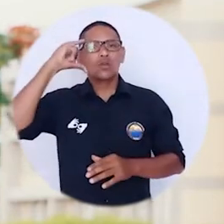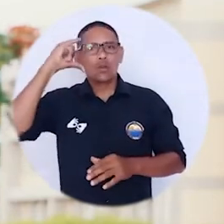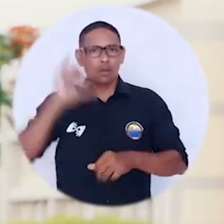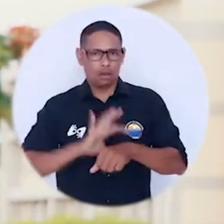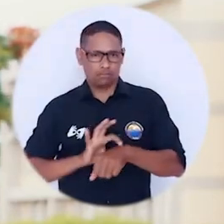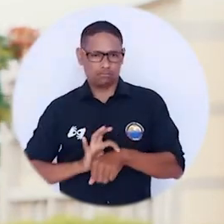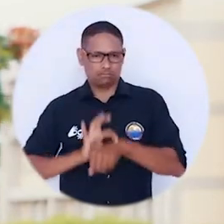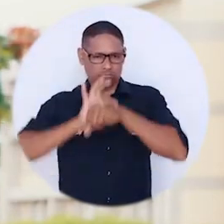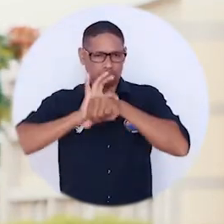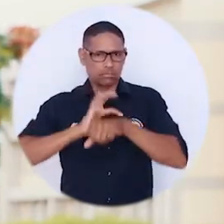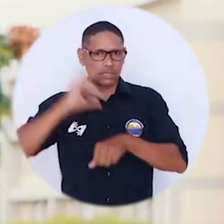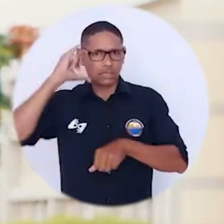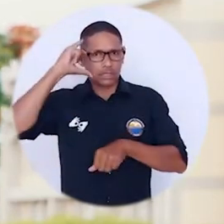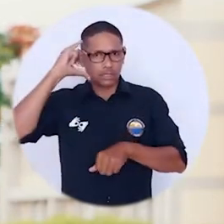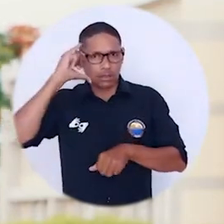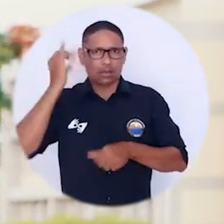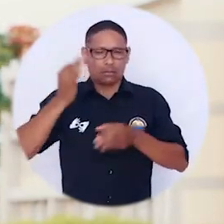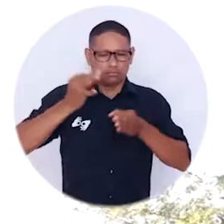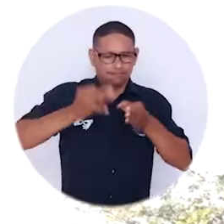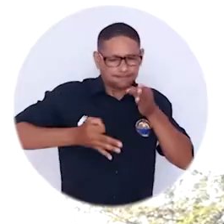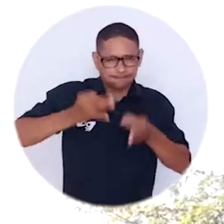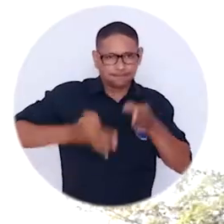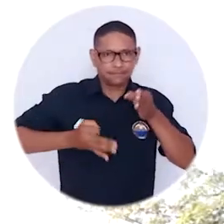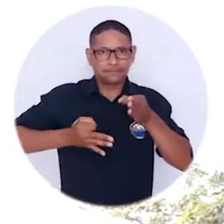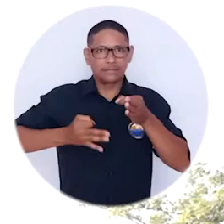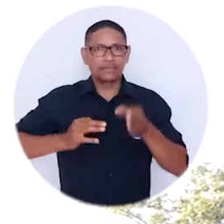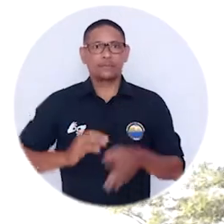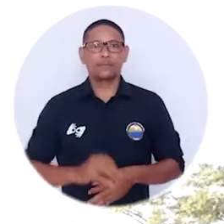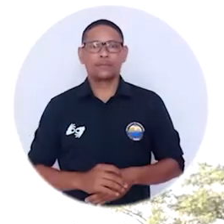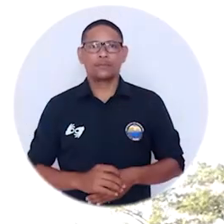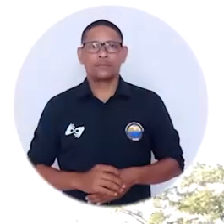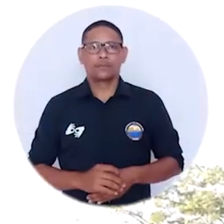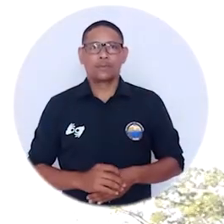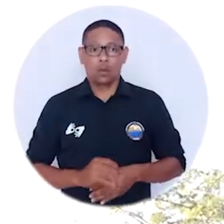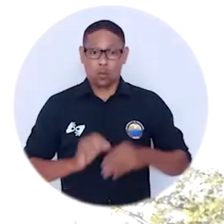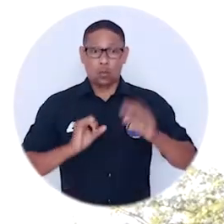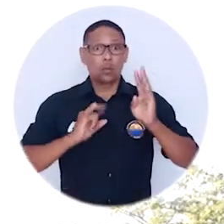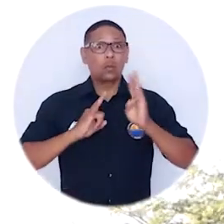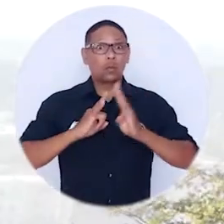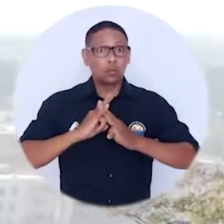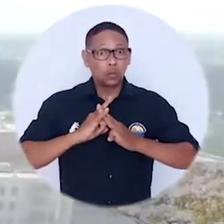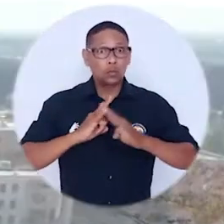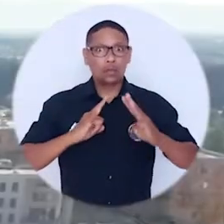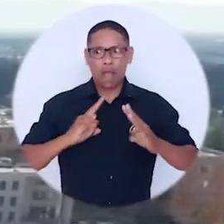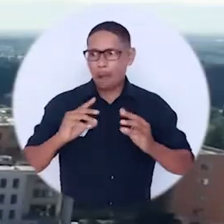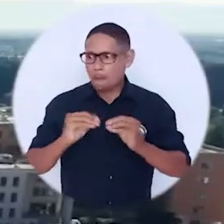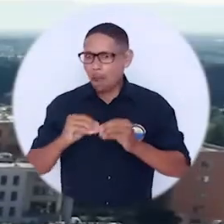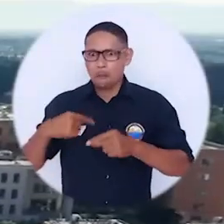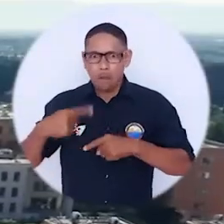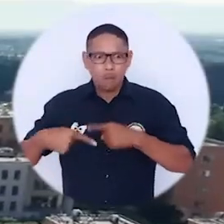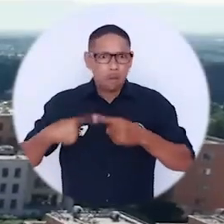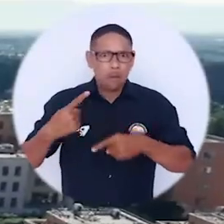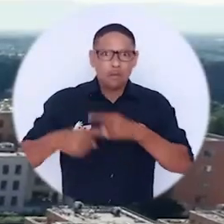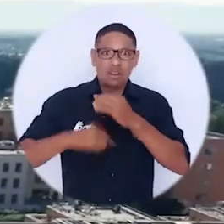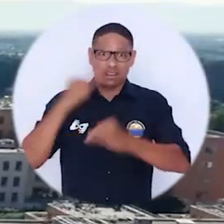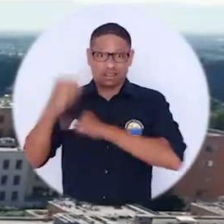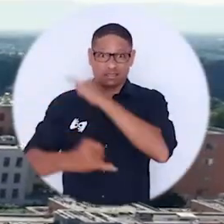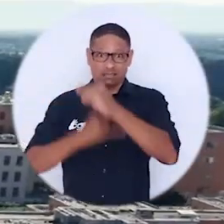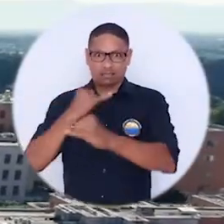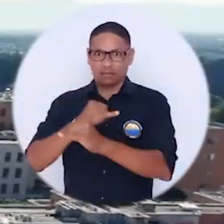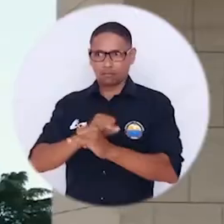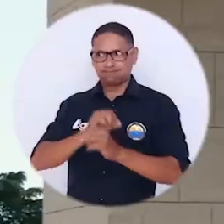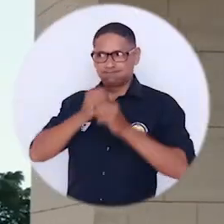psicología clínica, jurídica y forense. Esta casa de estudios superiores sigue trascendiendo a nivel internacional,